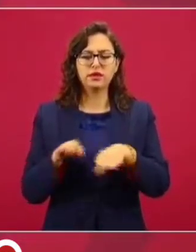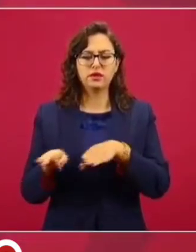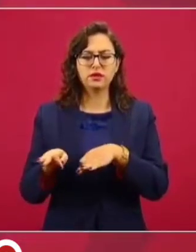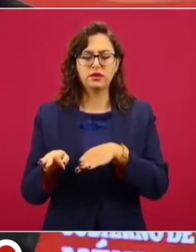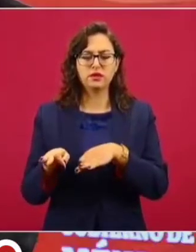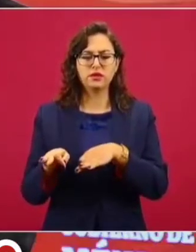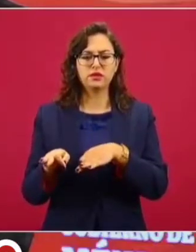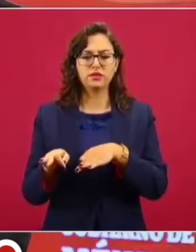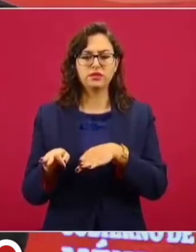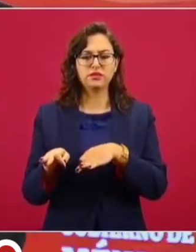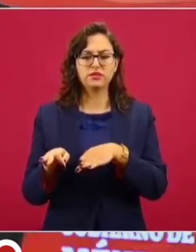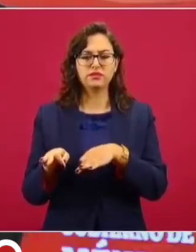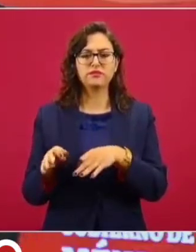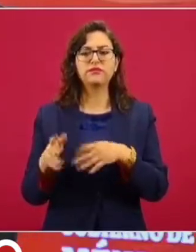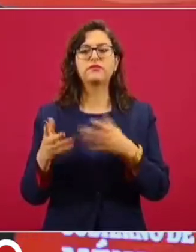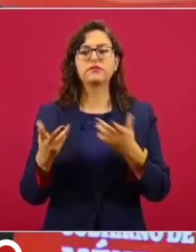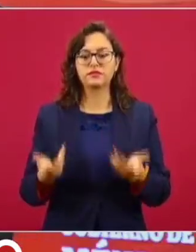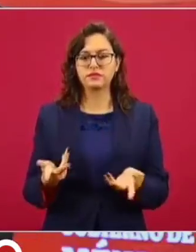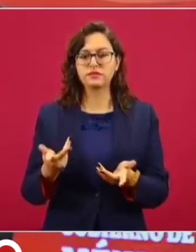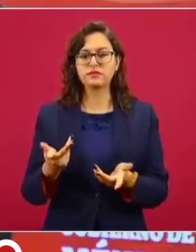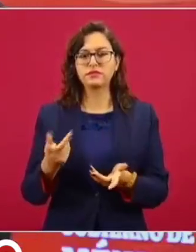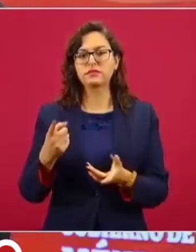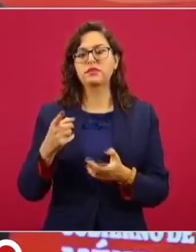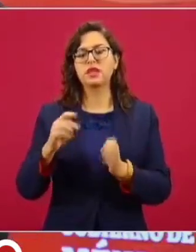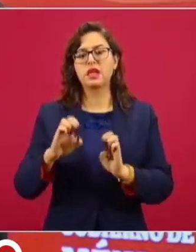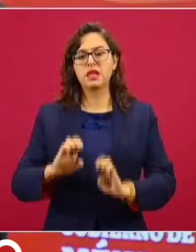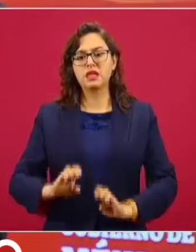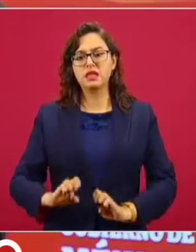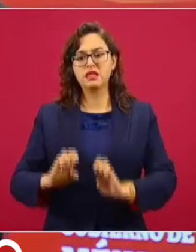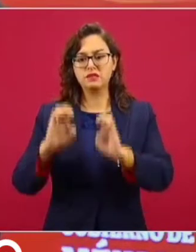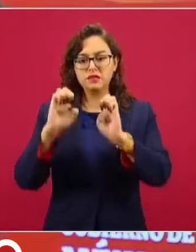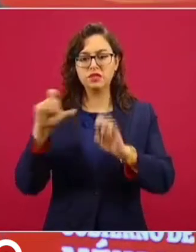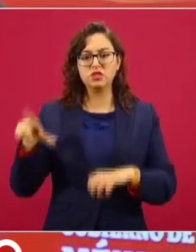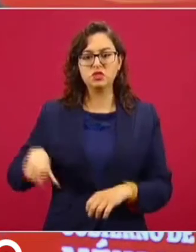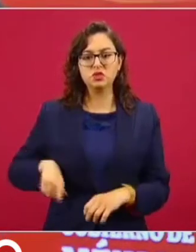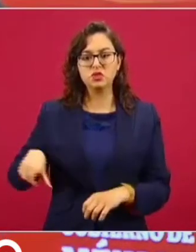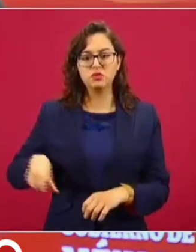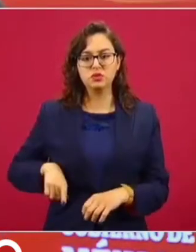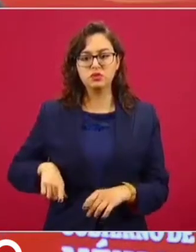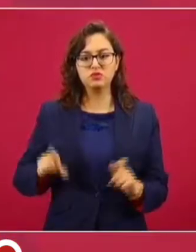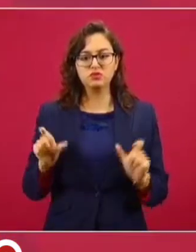instalaciones gubernamentales.